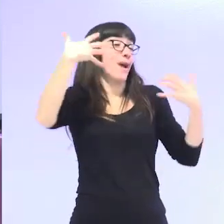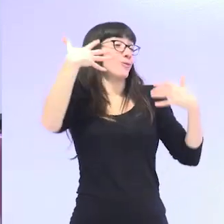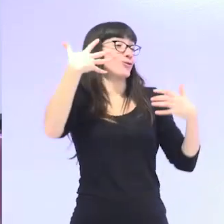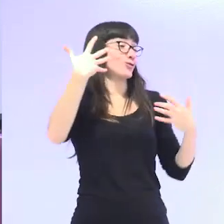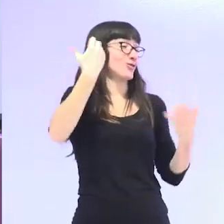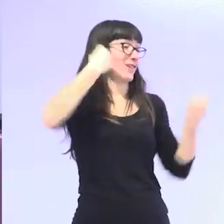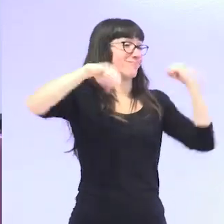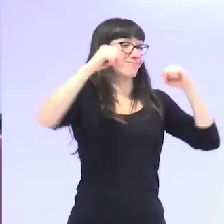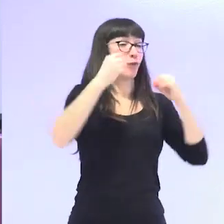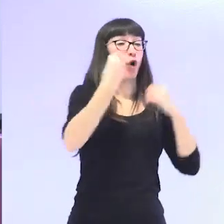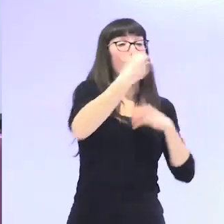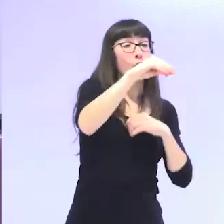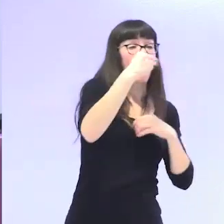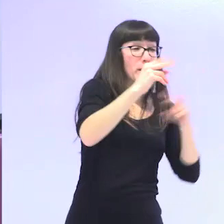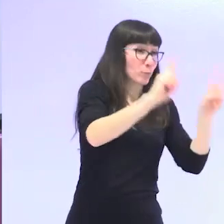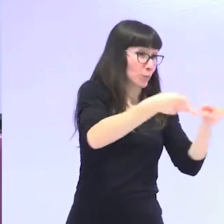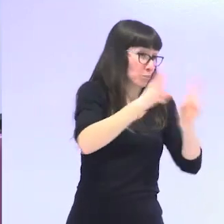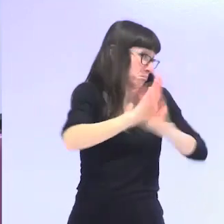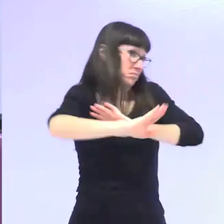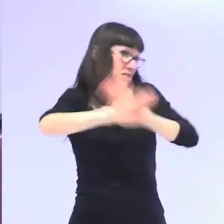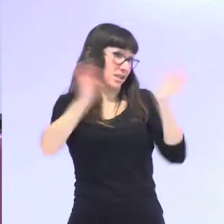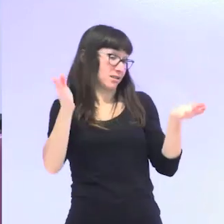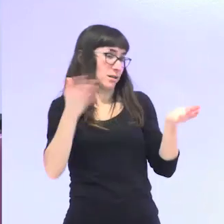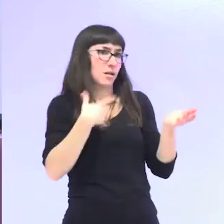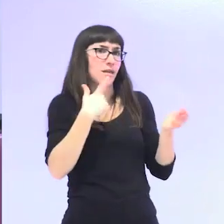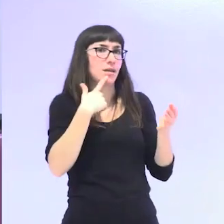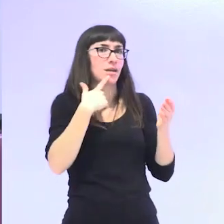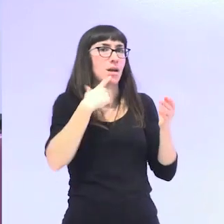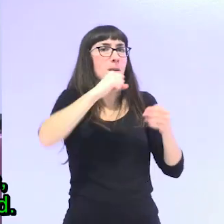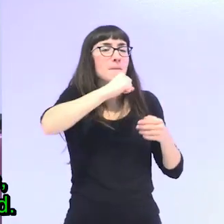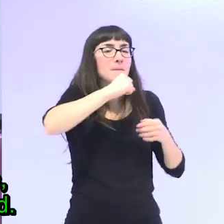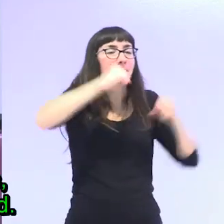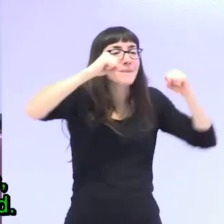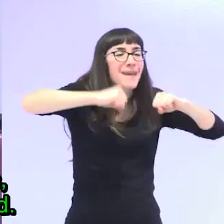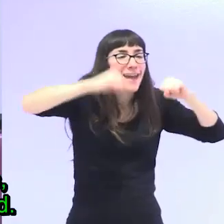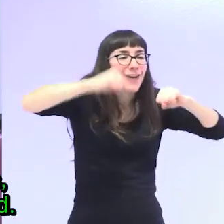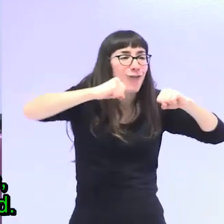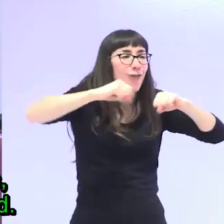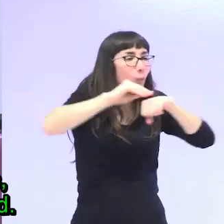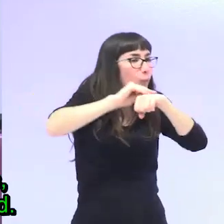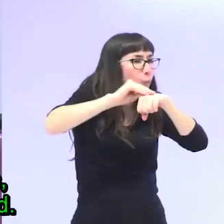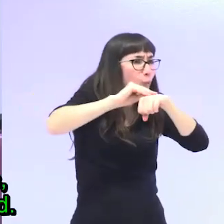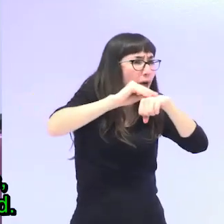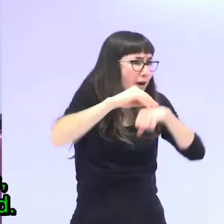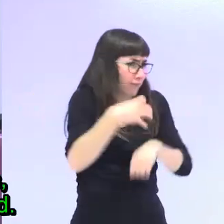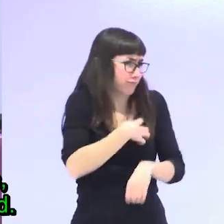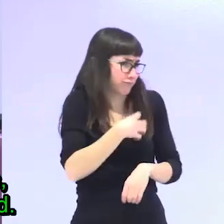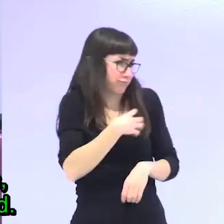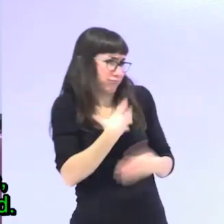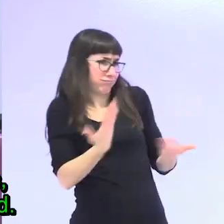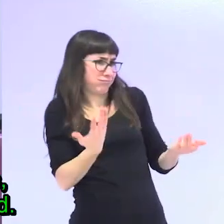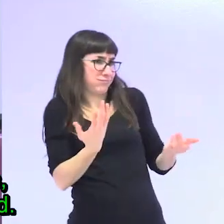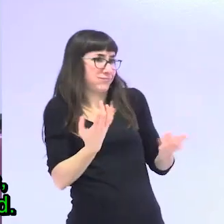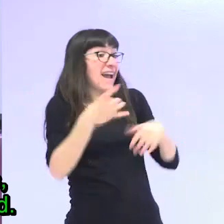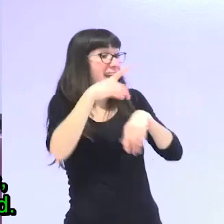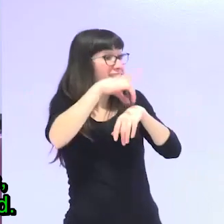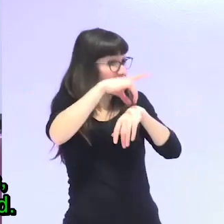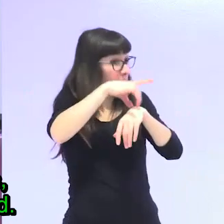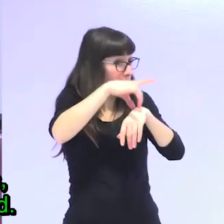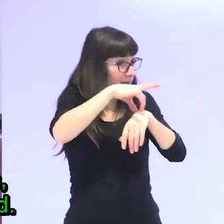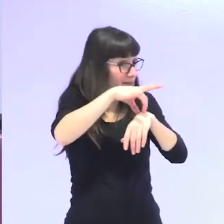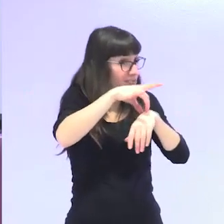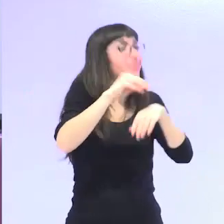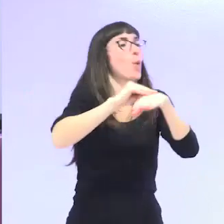por lo tanto el envejecimiento no es curable lo que es curable son las enfermedades y el envejecimiento no es una